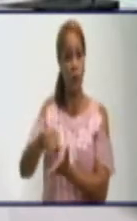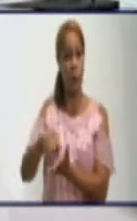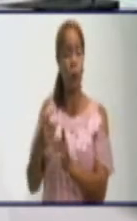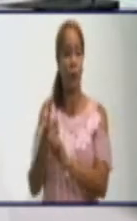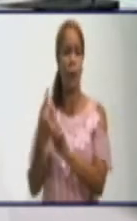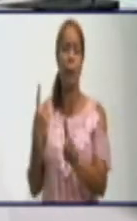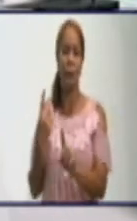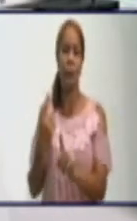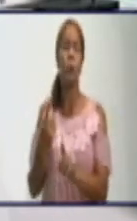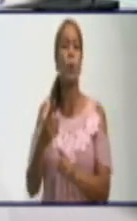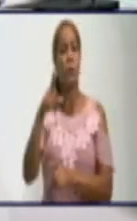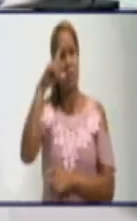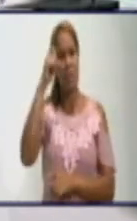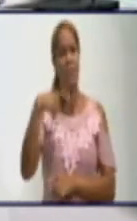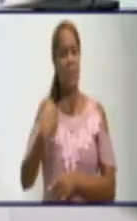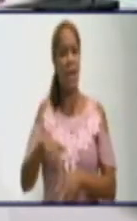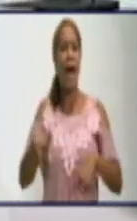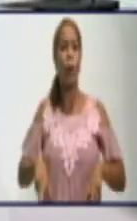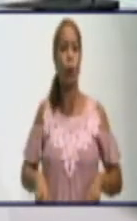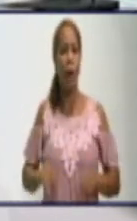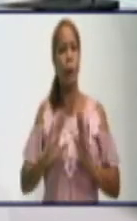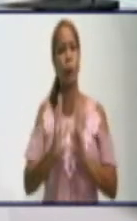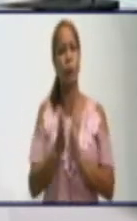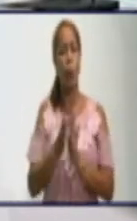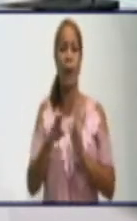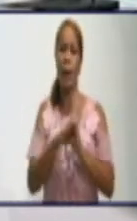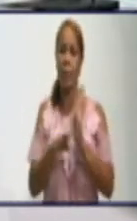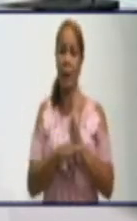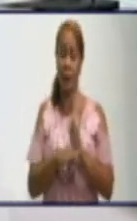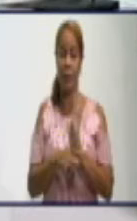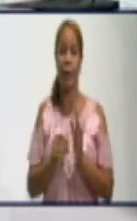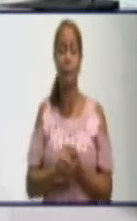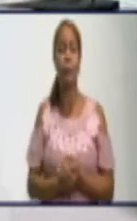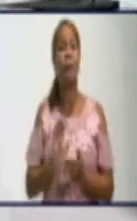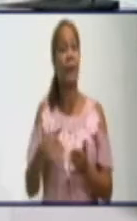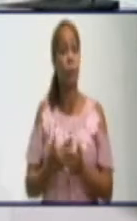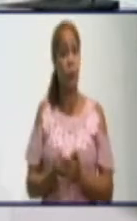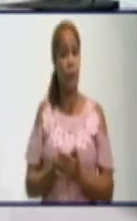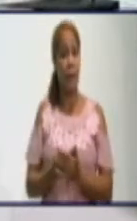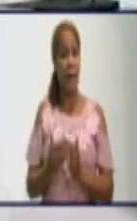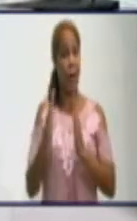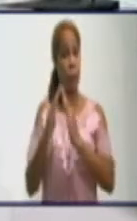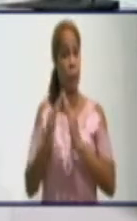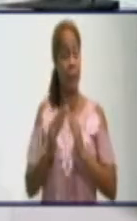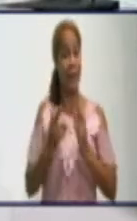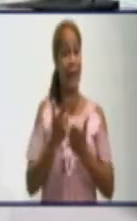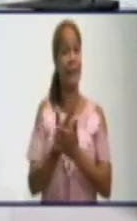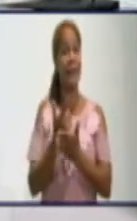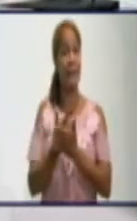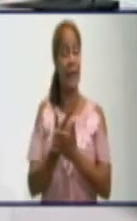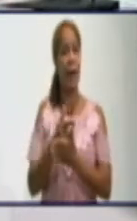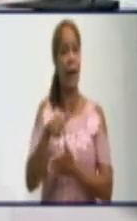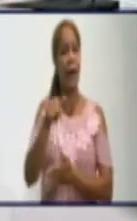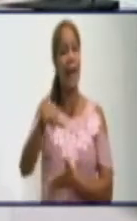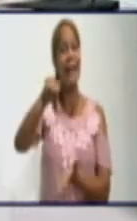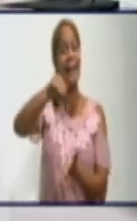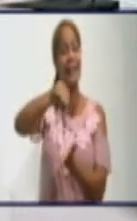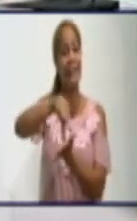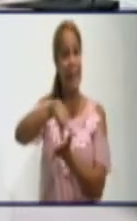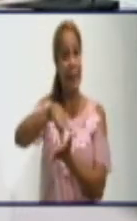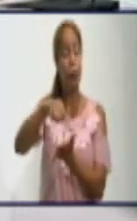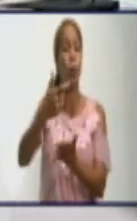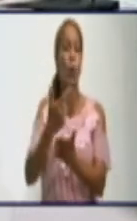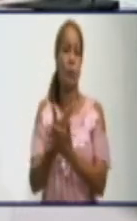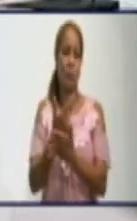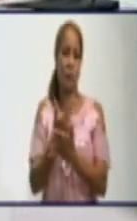se están tomando todas las medidas para lograr... Esta transmisión comunitaria en Yara es en la propia... En la propia Yara, en